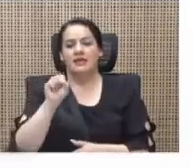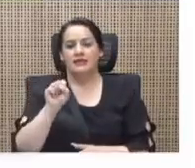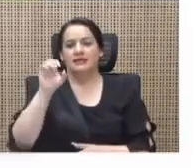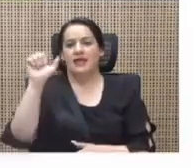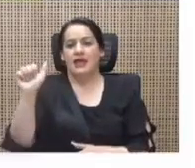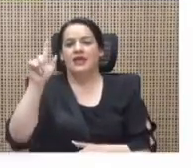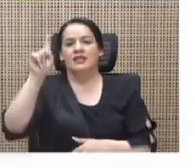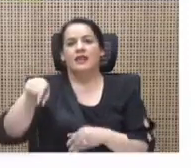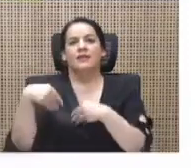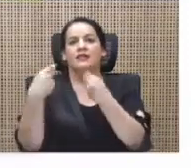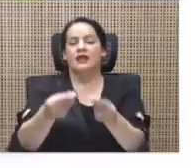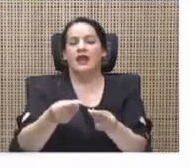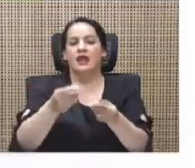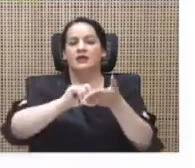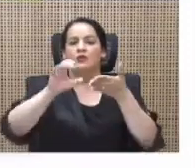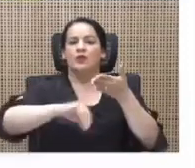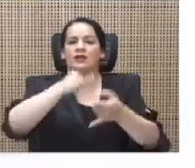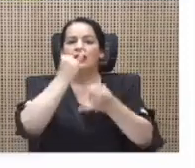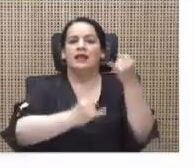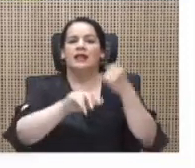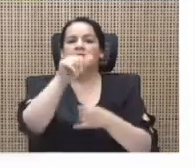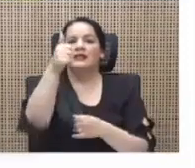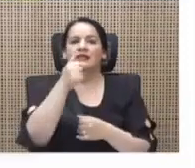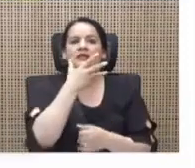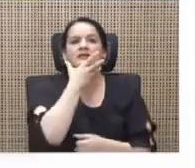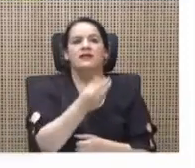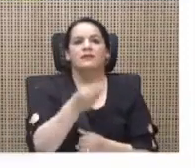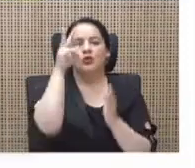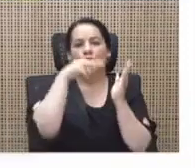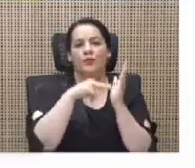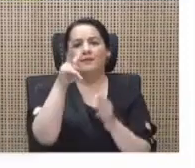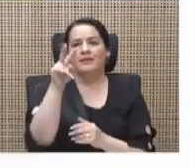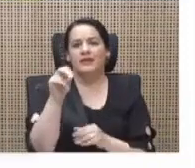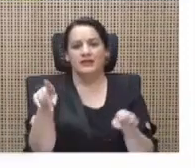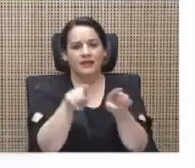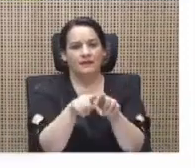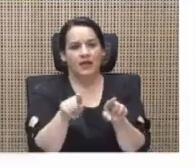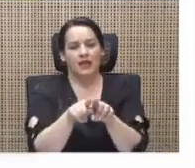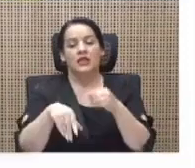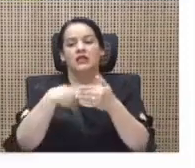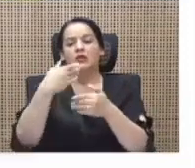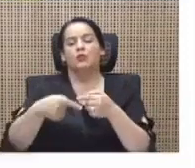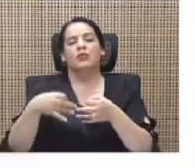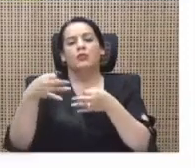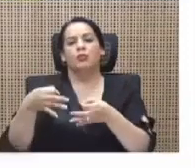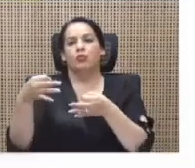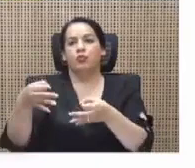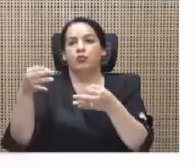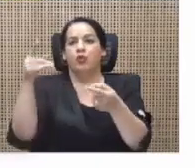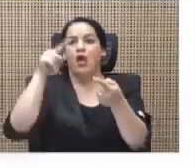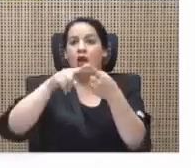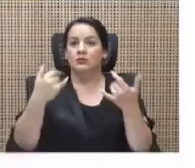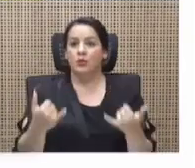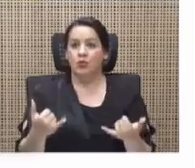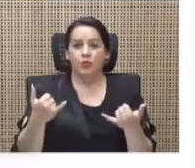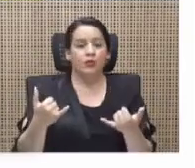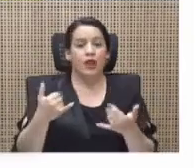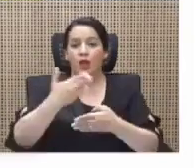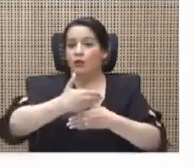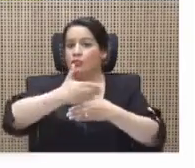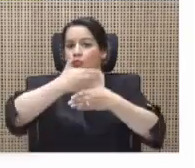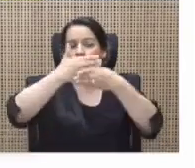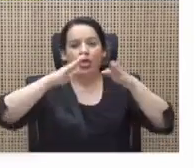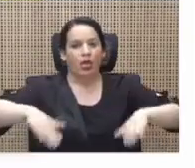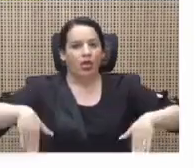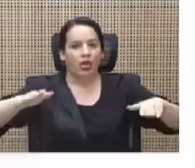escuela terminada el 10 de diciembre del 2020 también, pero tras varias prórrogas al día de hoy la construcción no está terminada